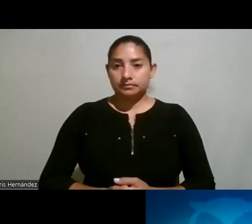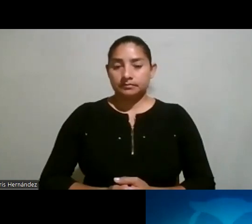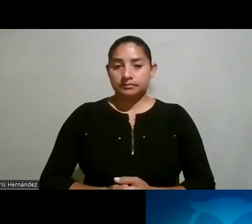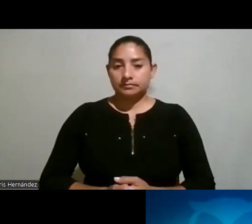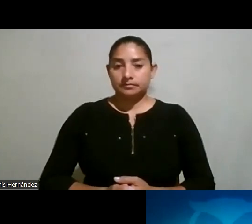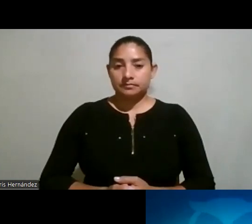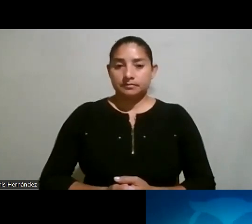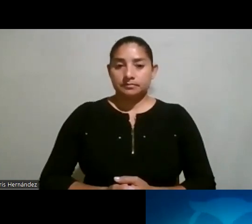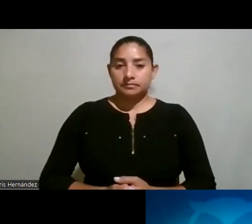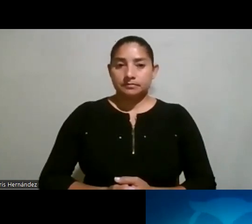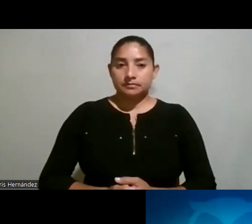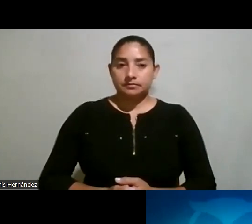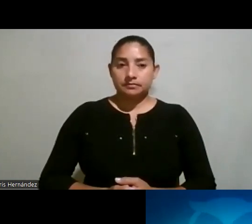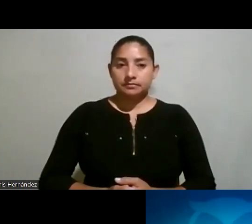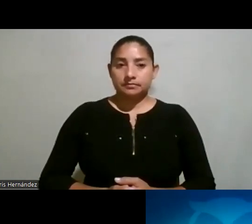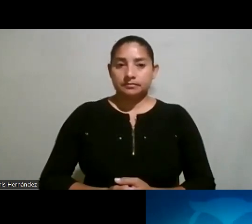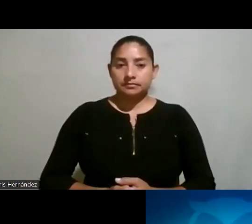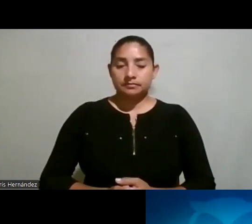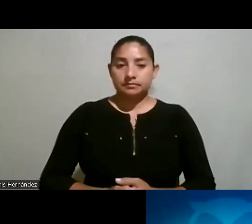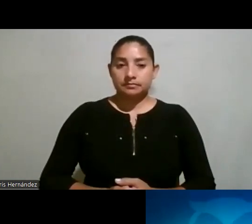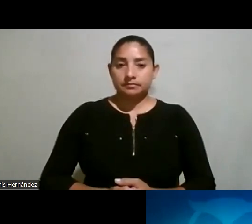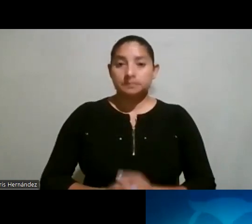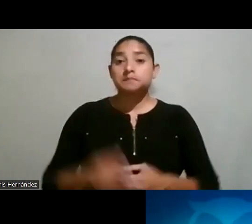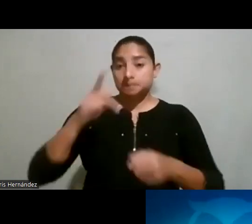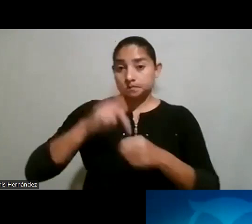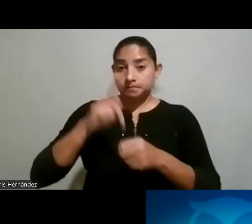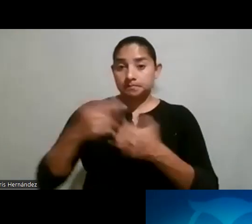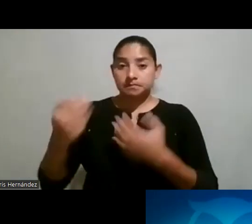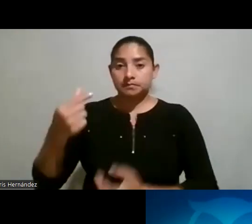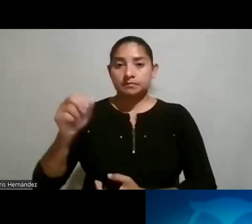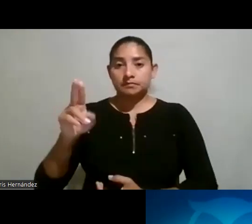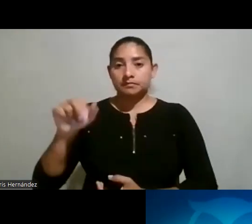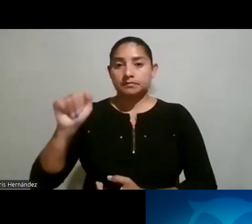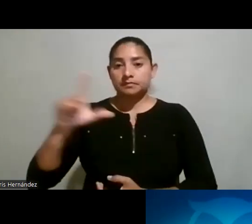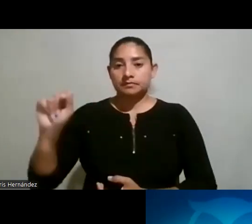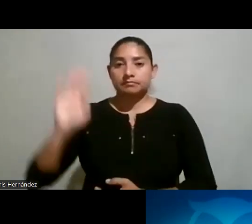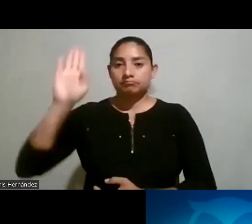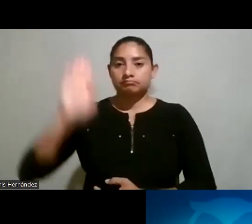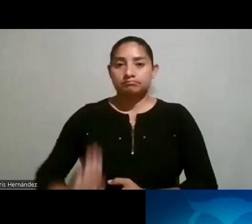Bueno, en lo que logramos la participación de doña Gretel, creo que bajó la mano.